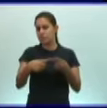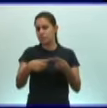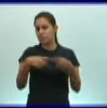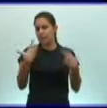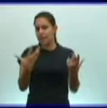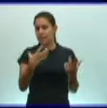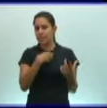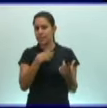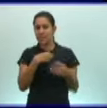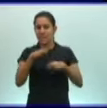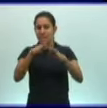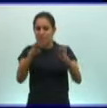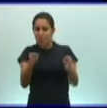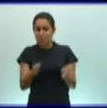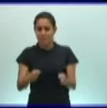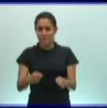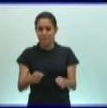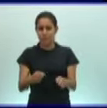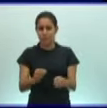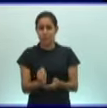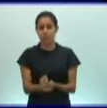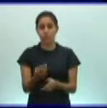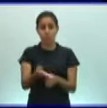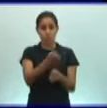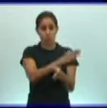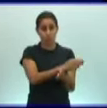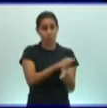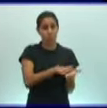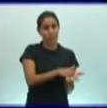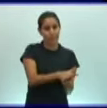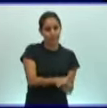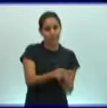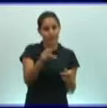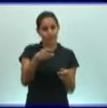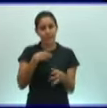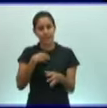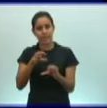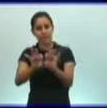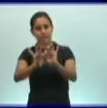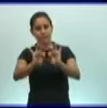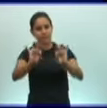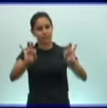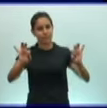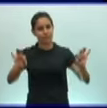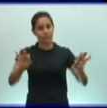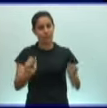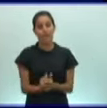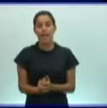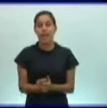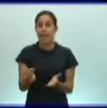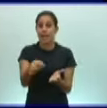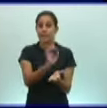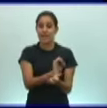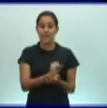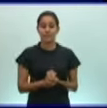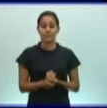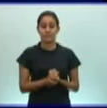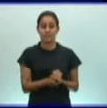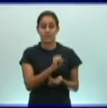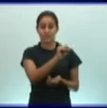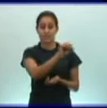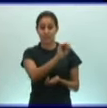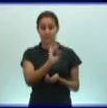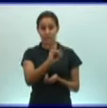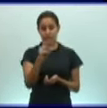aplanado, en el caso de los nematermintos tienen el cuerpo cilíndrico. En la página 71 del libro de texto ustedes pueden ver